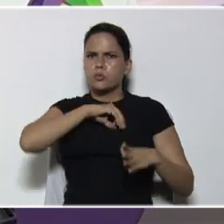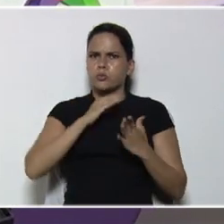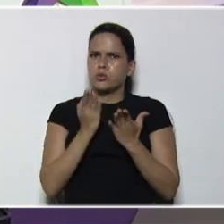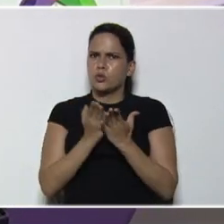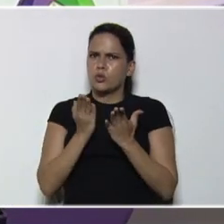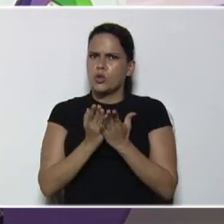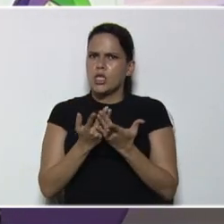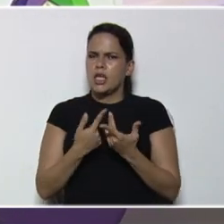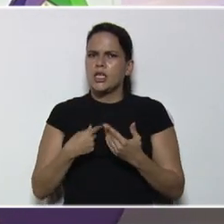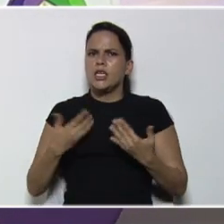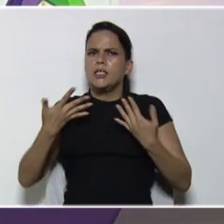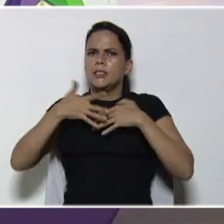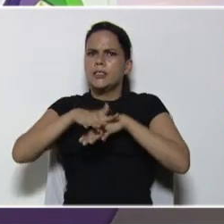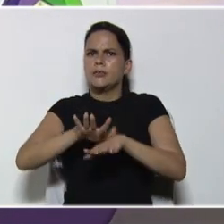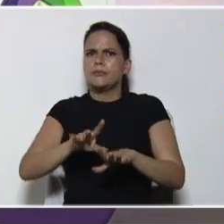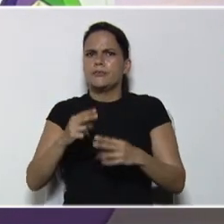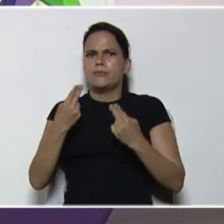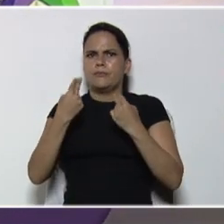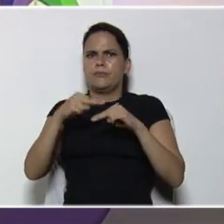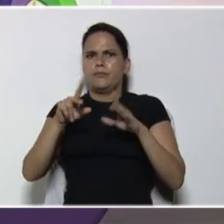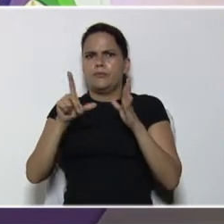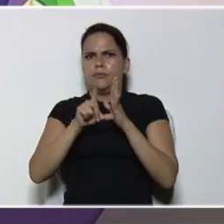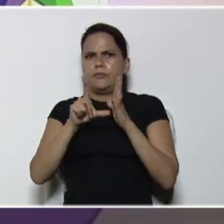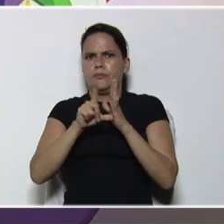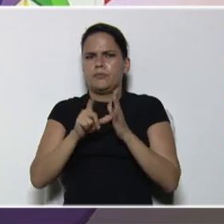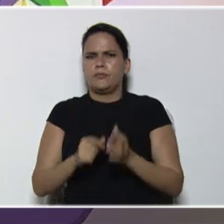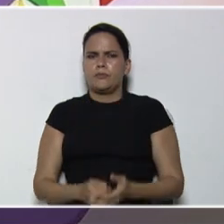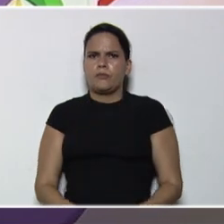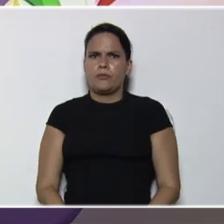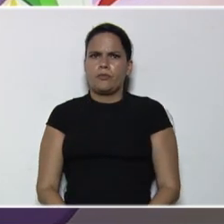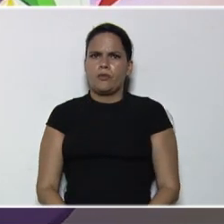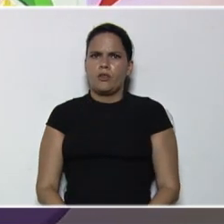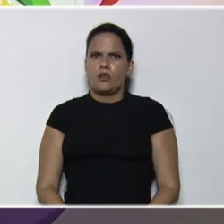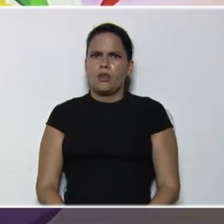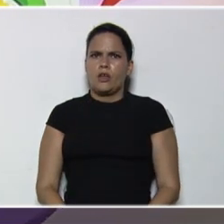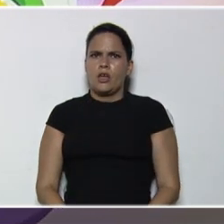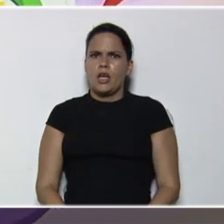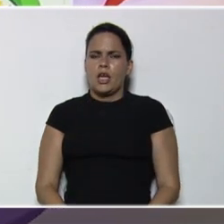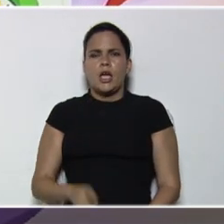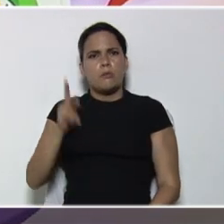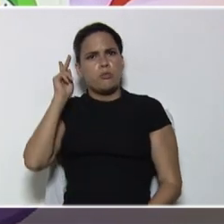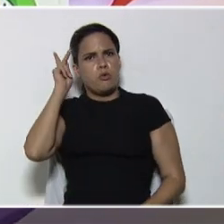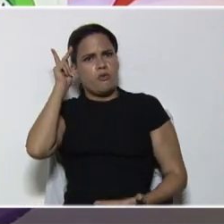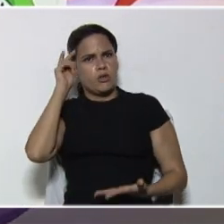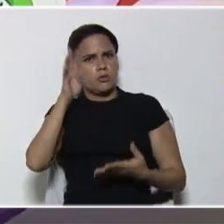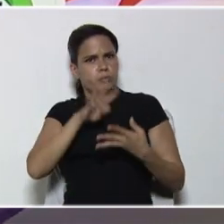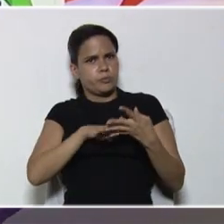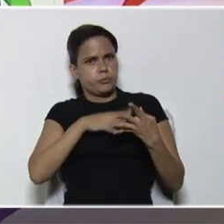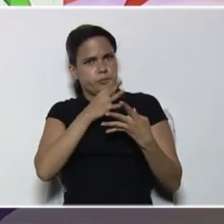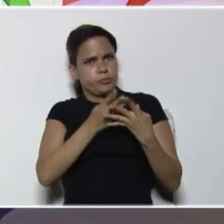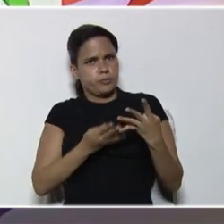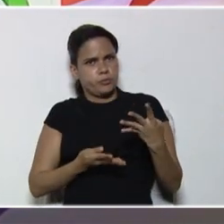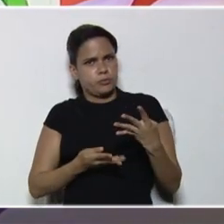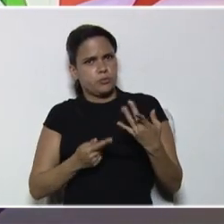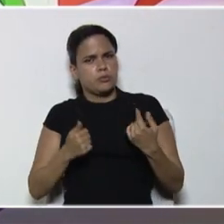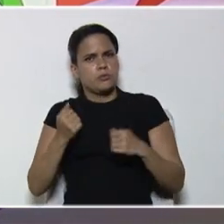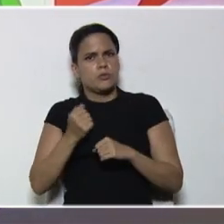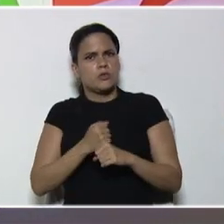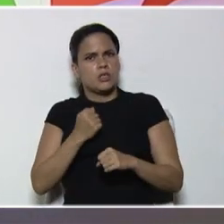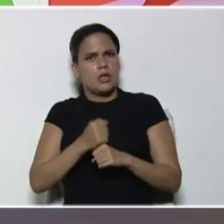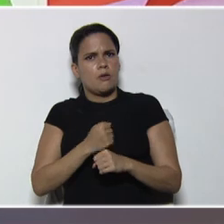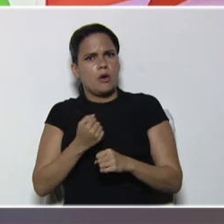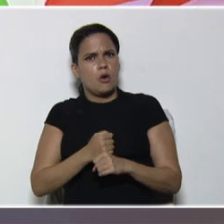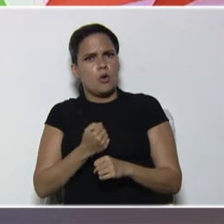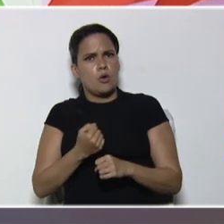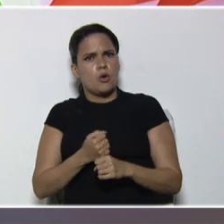integrados, en el nivel, de educación media. El profesor, del área de formación, de matemática, trabajó, los